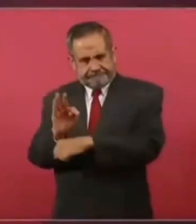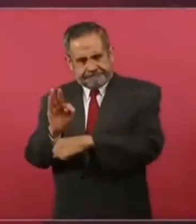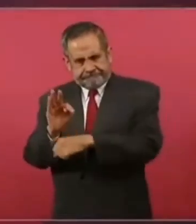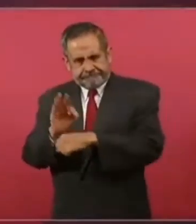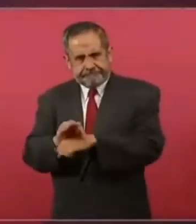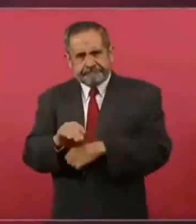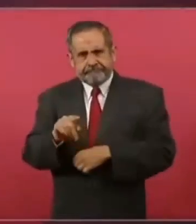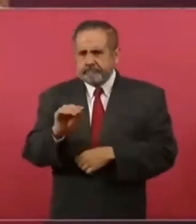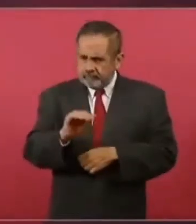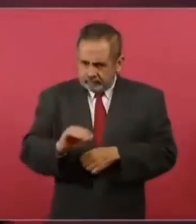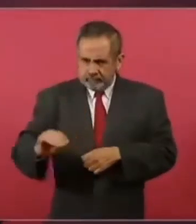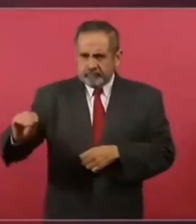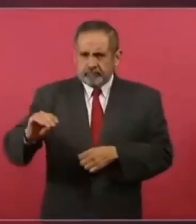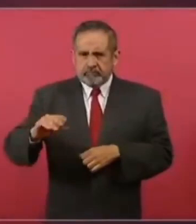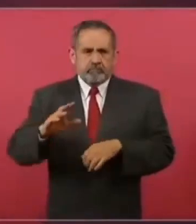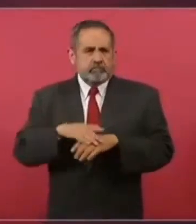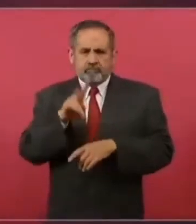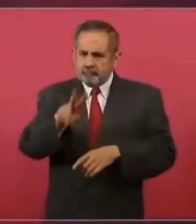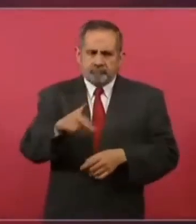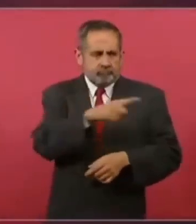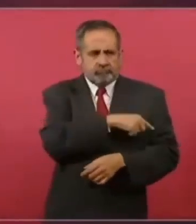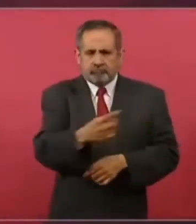porque era una injusticia.